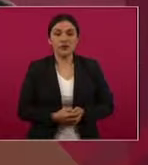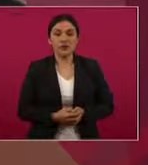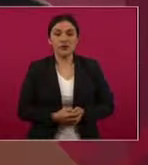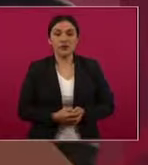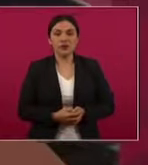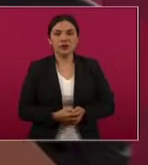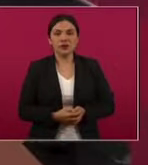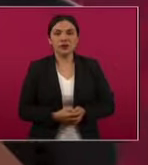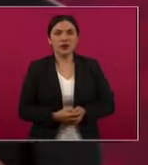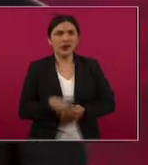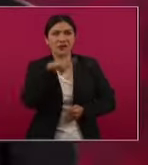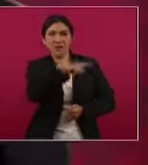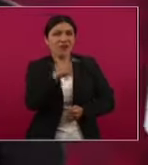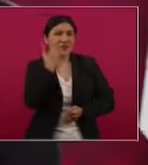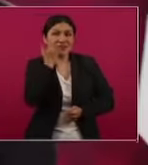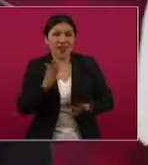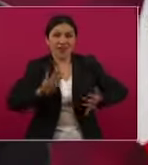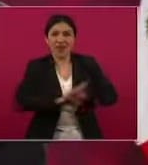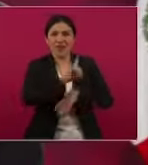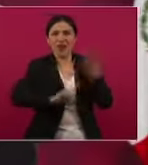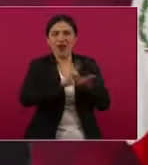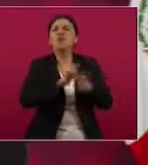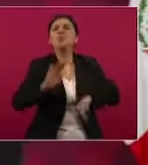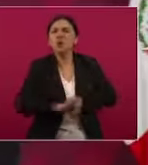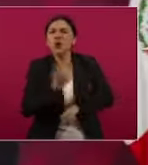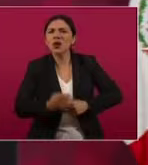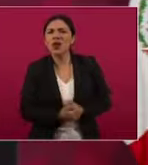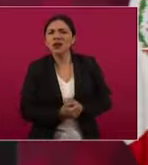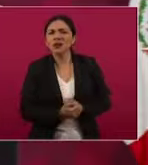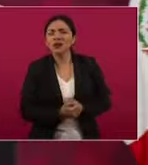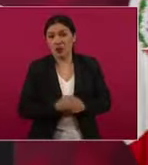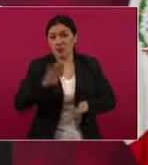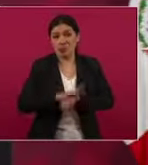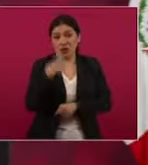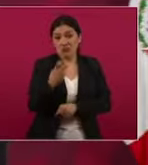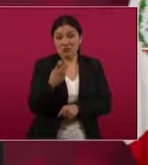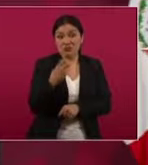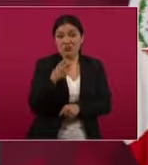¿Por qué no quieren la reforma? ¿Por qué ya no van a haber plurinominales?